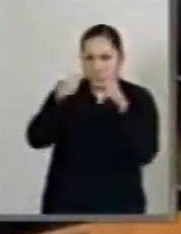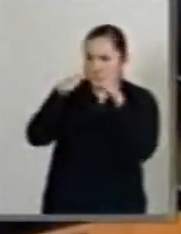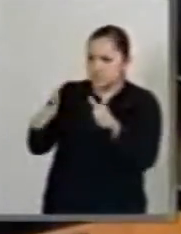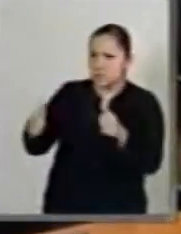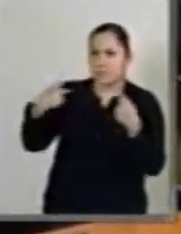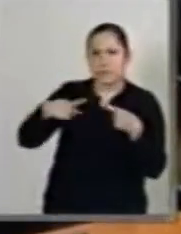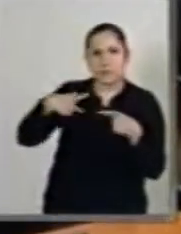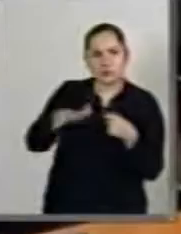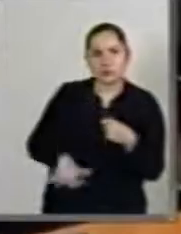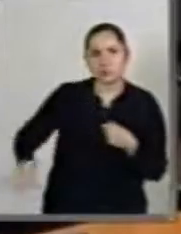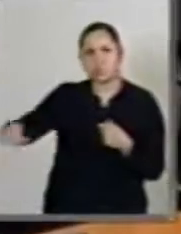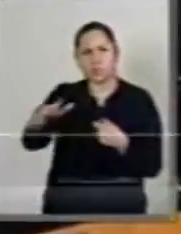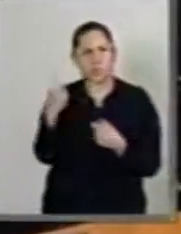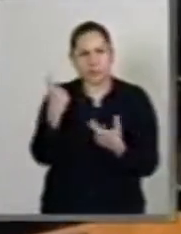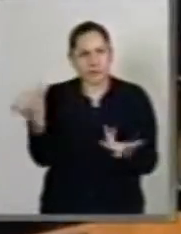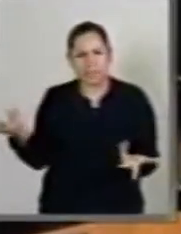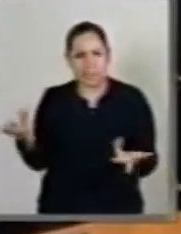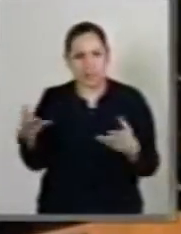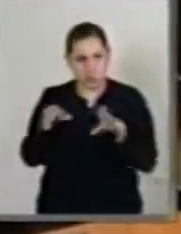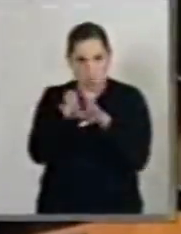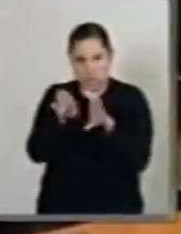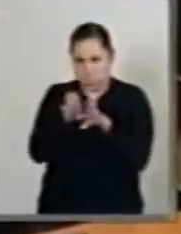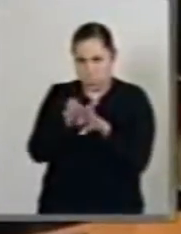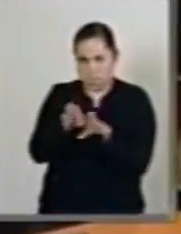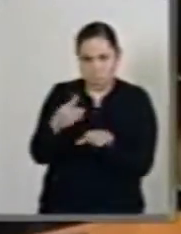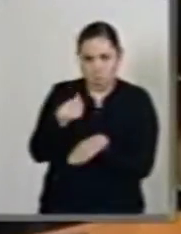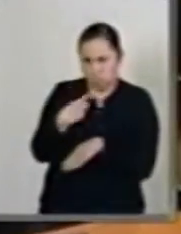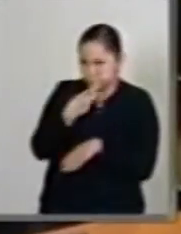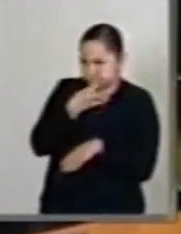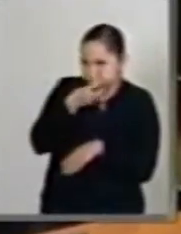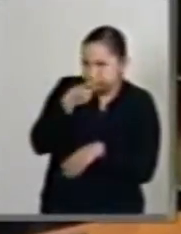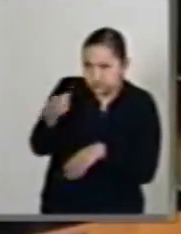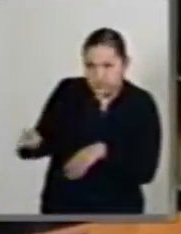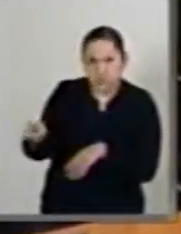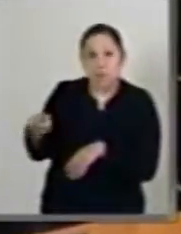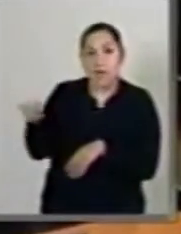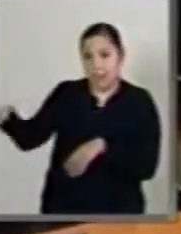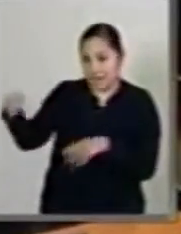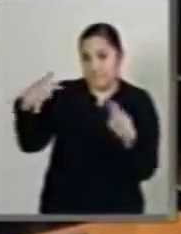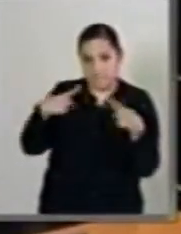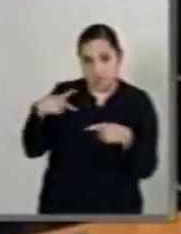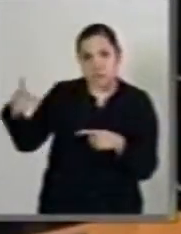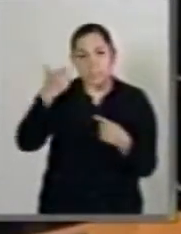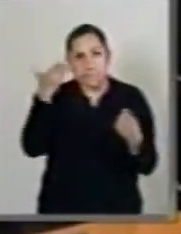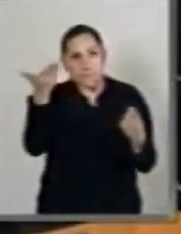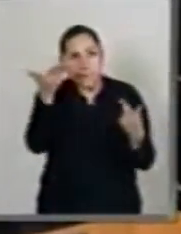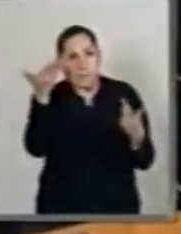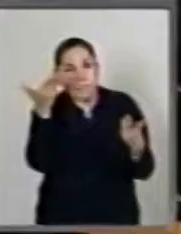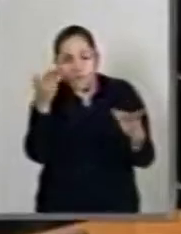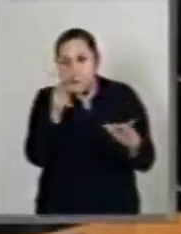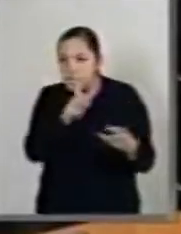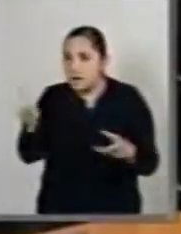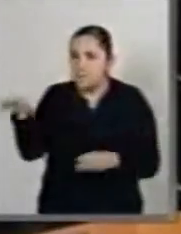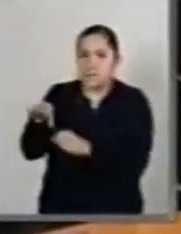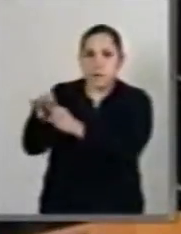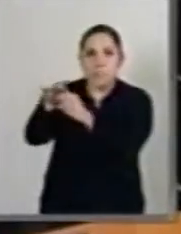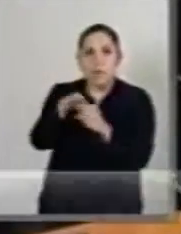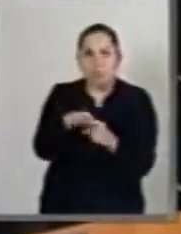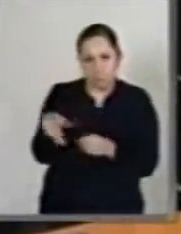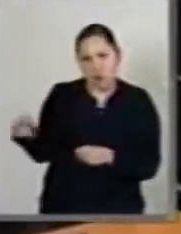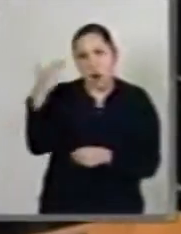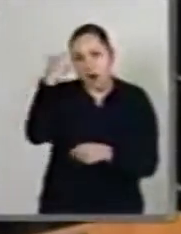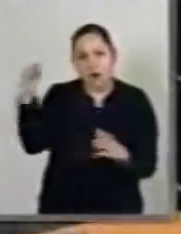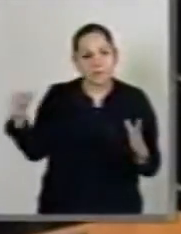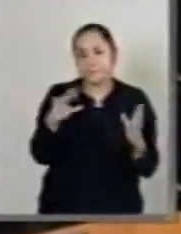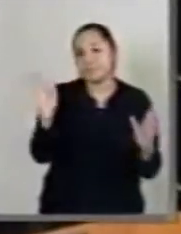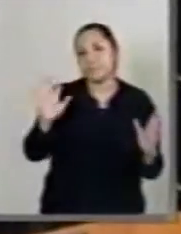sin poderles decir que sus demandas, que su exigencia era justa. Yo quiero y ojalá en el